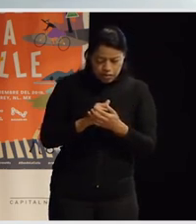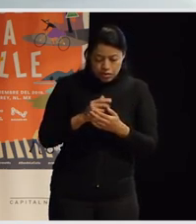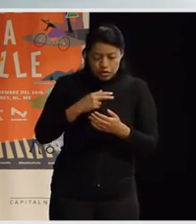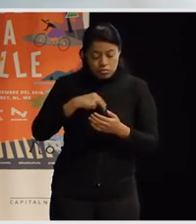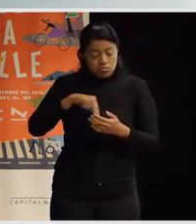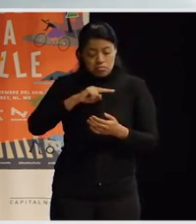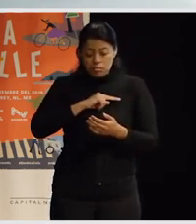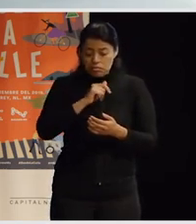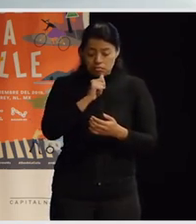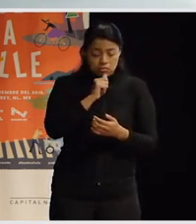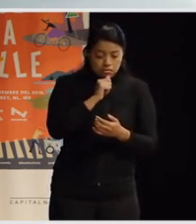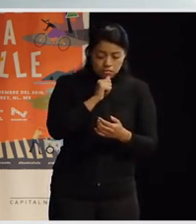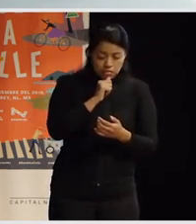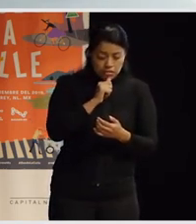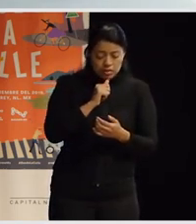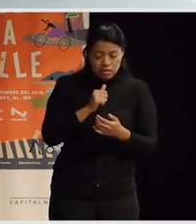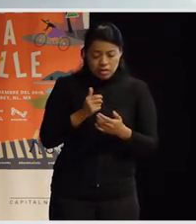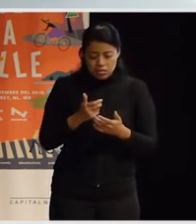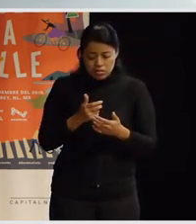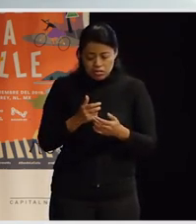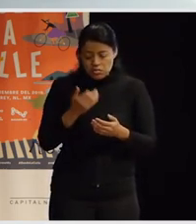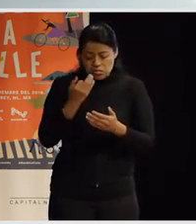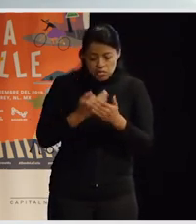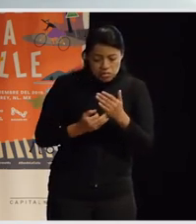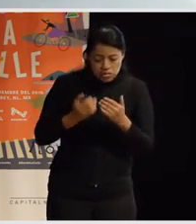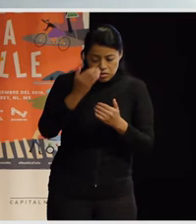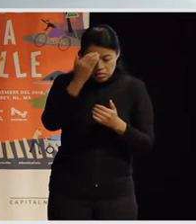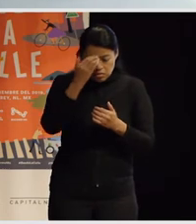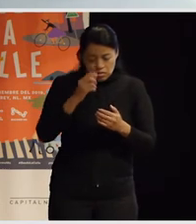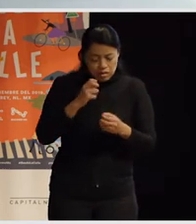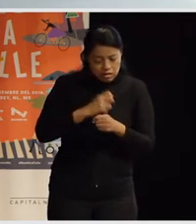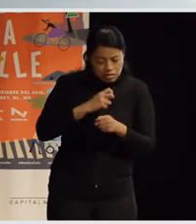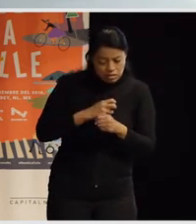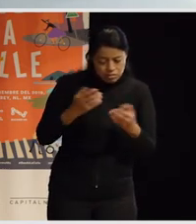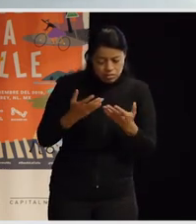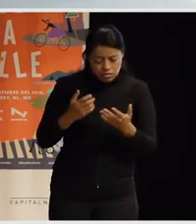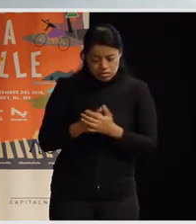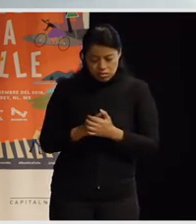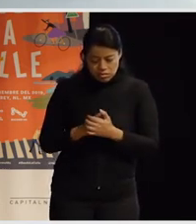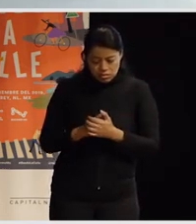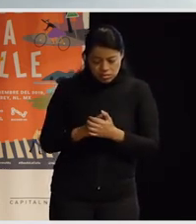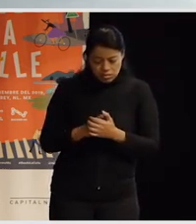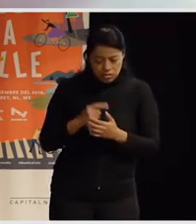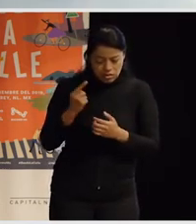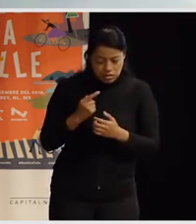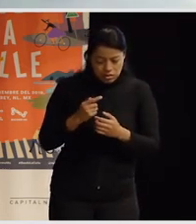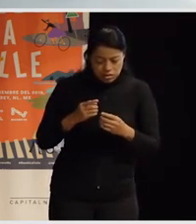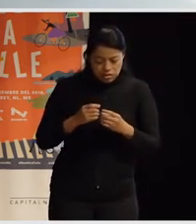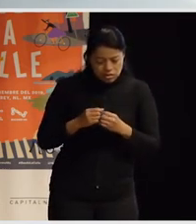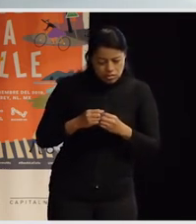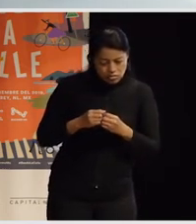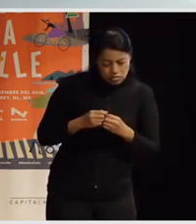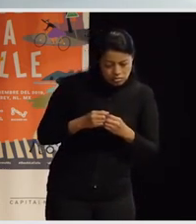agentes que estábamos éramos actores de esa realidad ¿no? el segundo paso está siendo que frente a un desembarco no